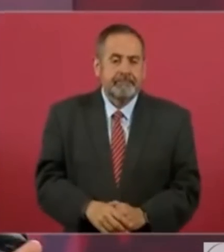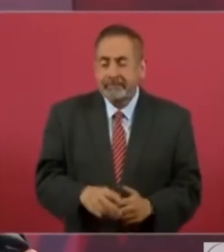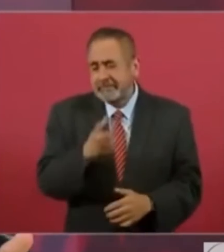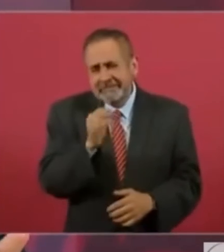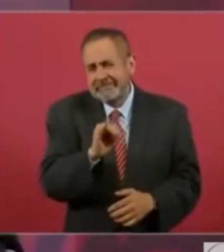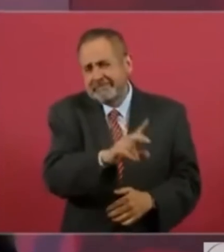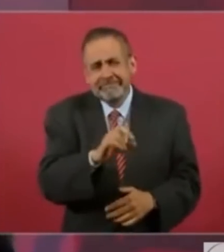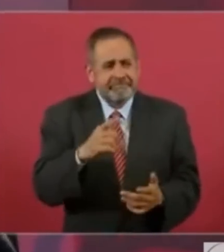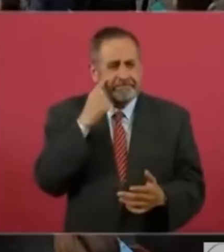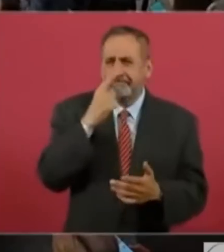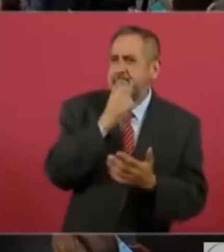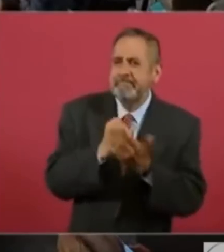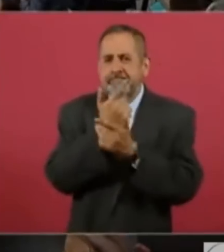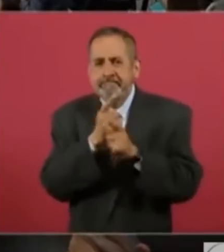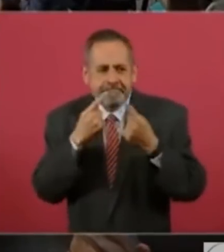así es la democracia.